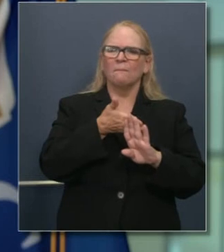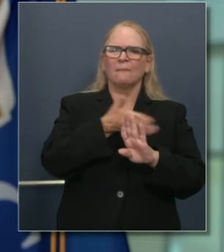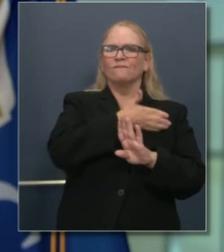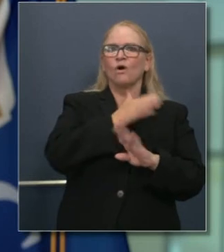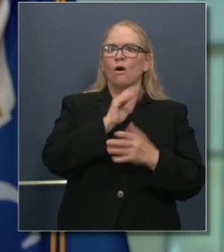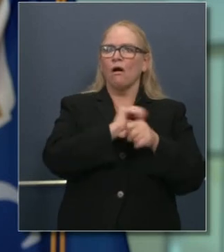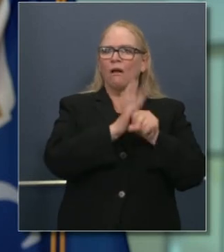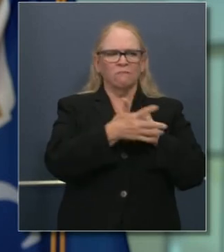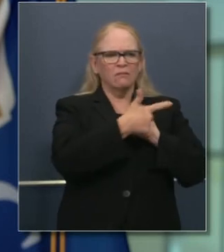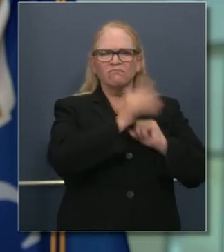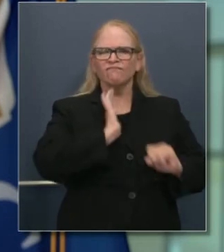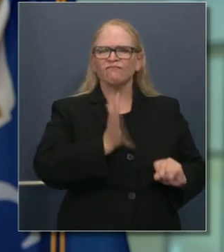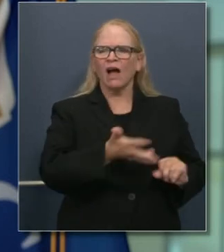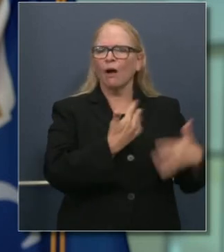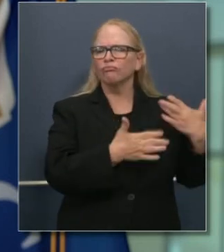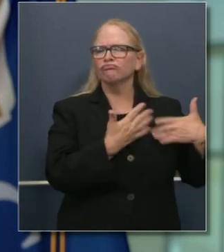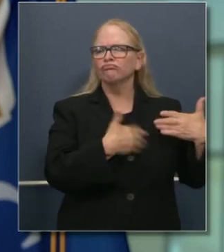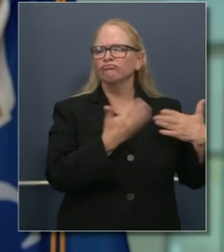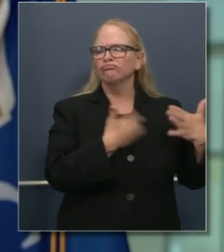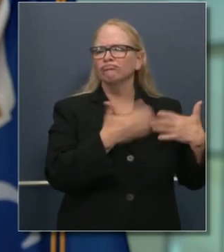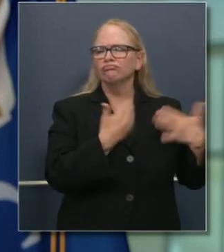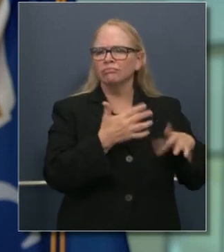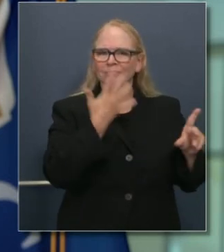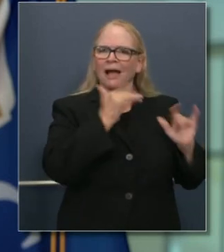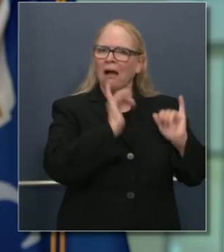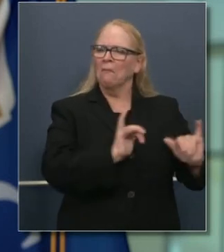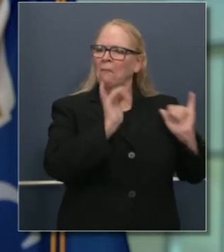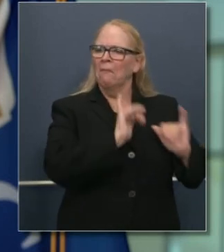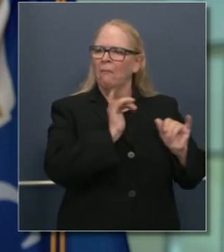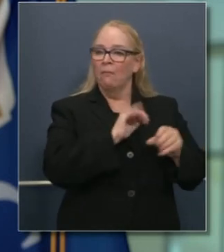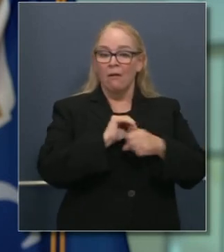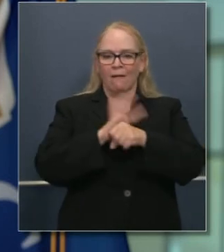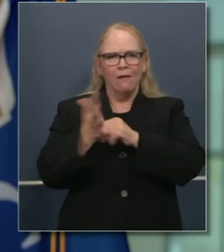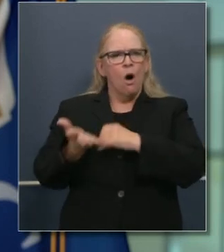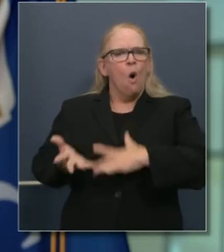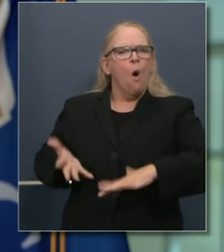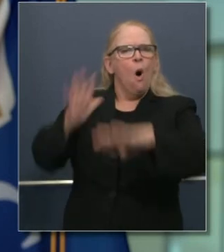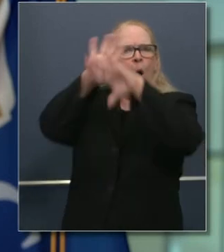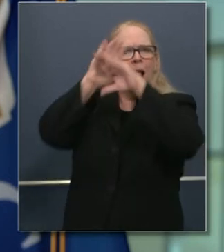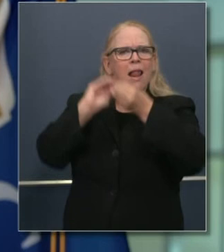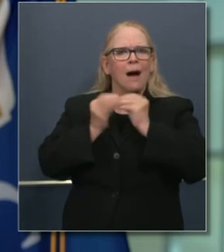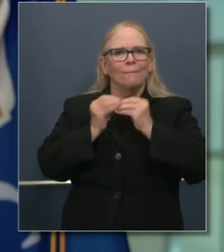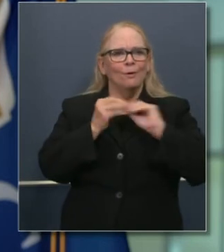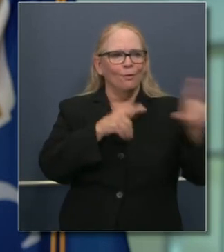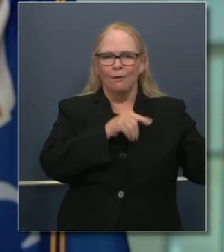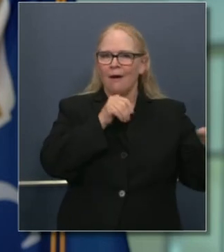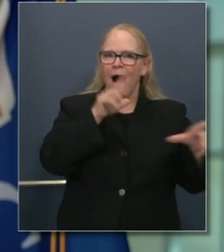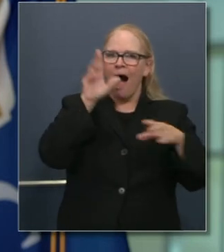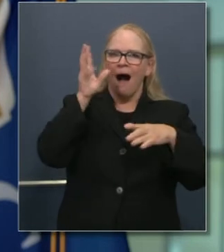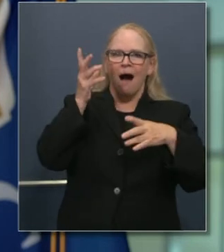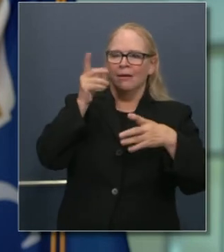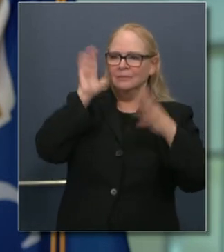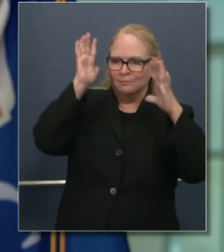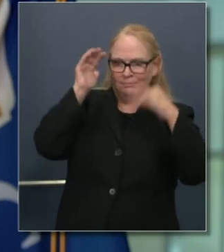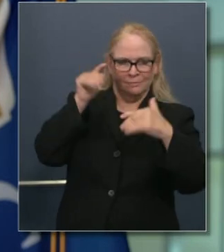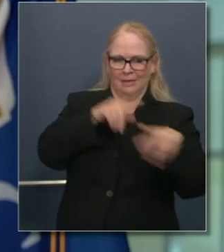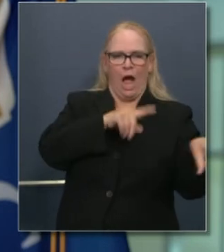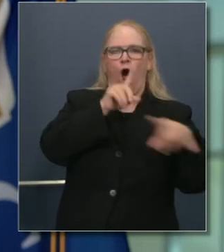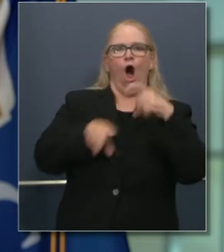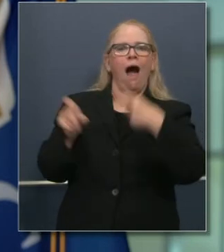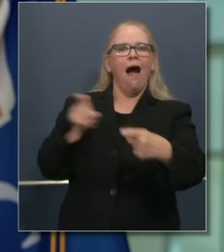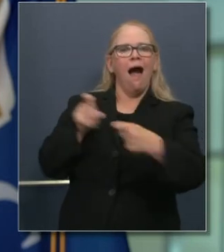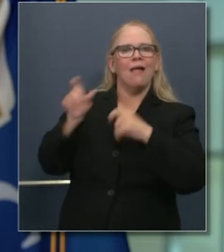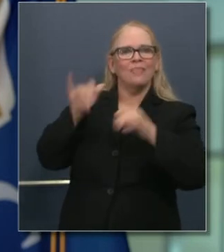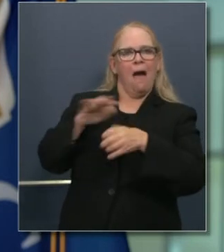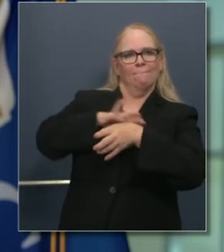solución enfocada para abordar los problemas con COVID-19 específicamente. CalReady ya lidiaba con 19